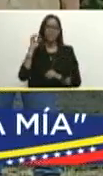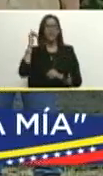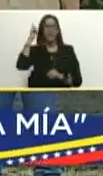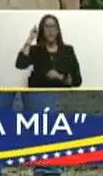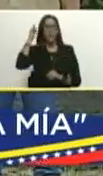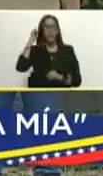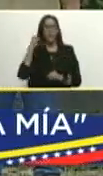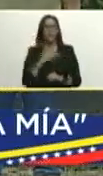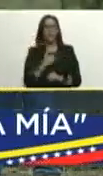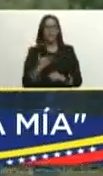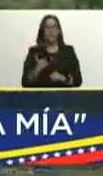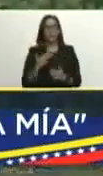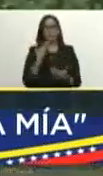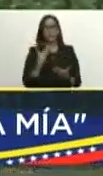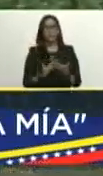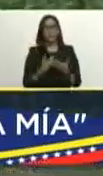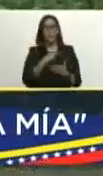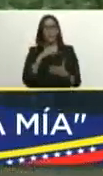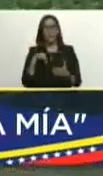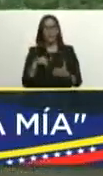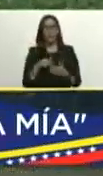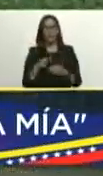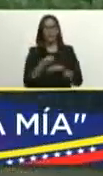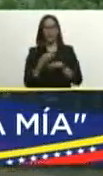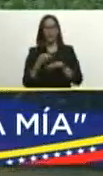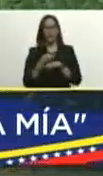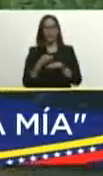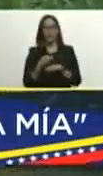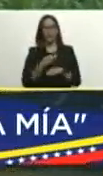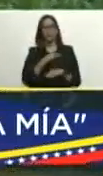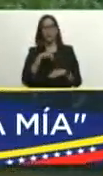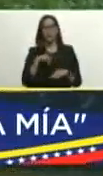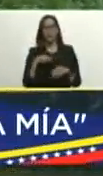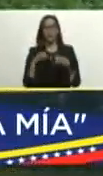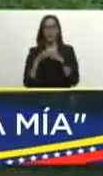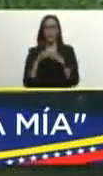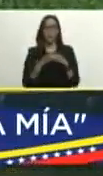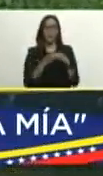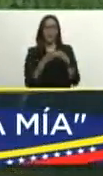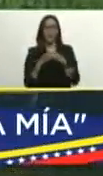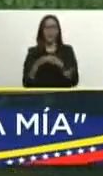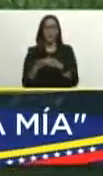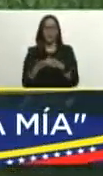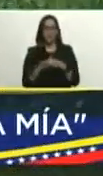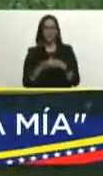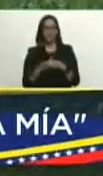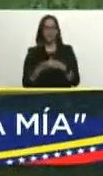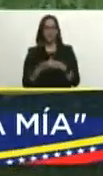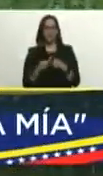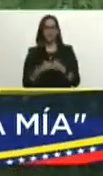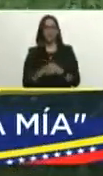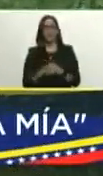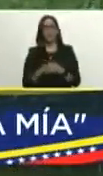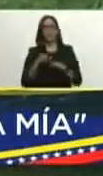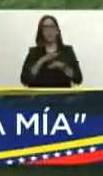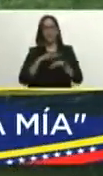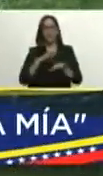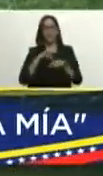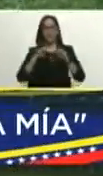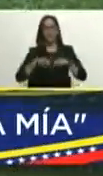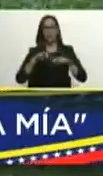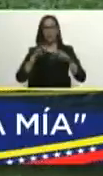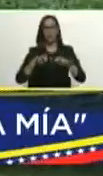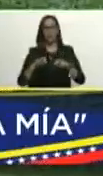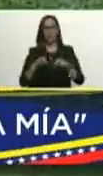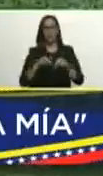quiero agradecer a nuestro gobernador del estado a nuestros compañeros del ministerio de agricultura y tierra al ministro castro